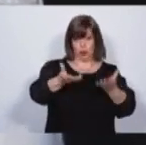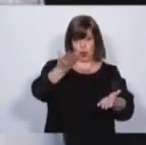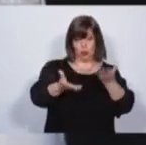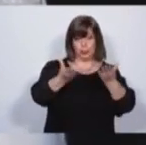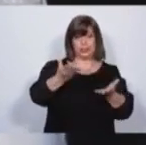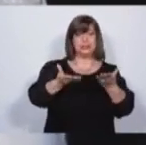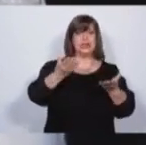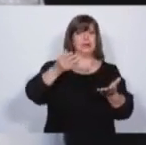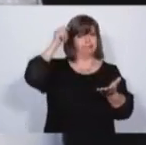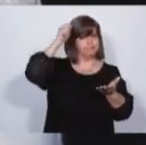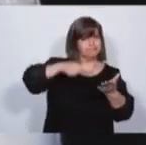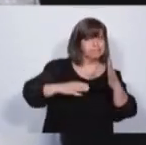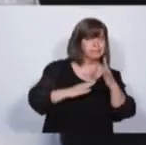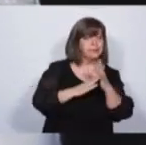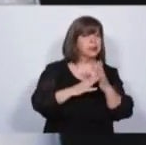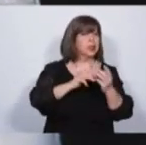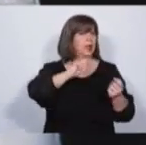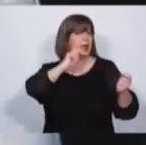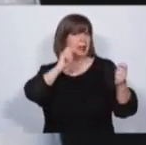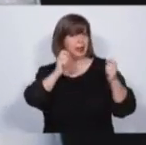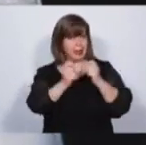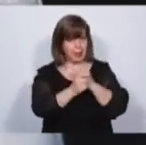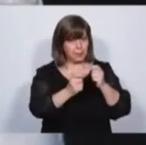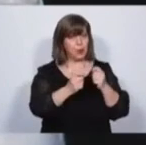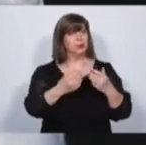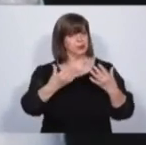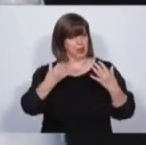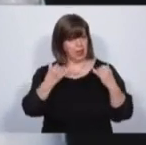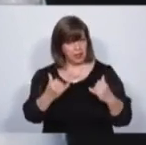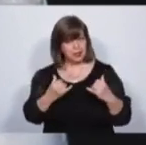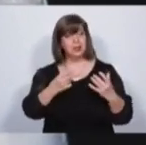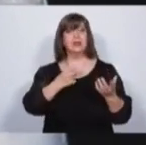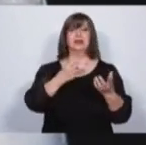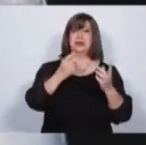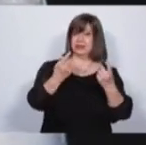cambios. De ser así, ¿cuáles harían? Tienen 45 segundos.